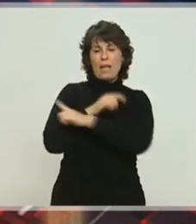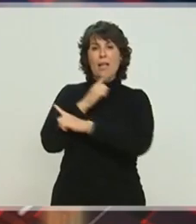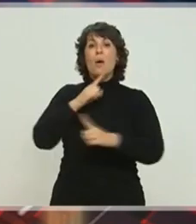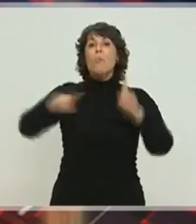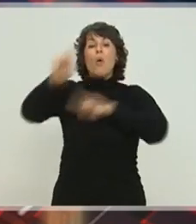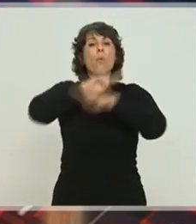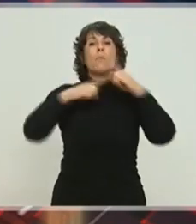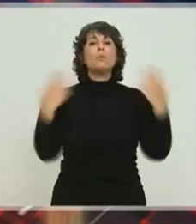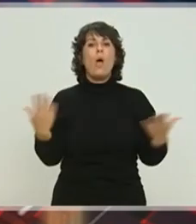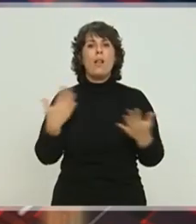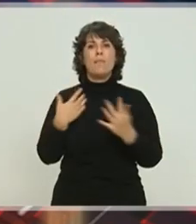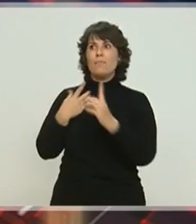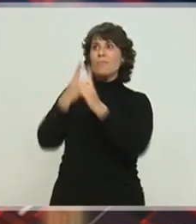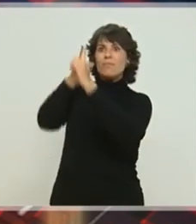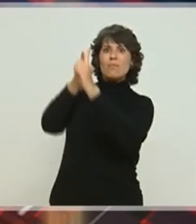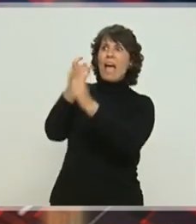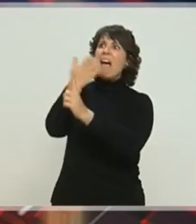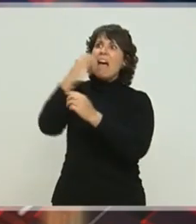la falta de referentes.